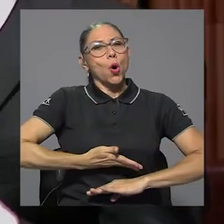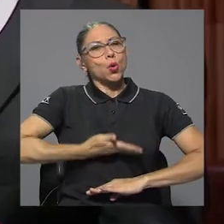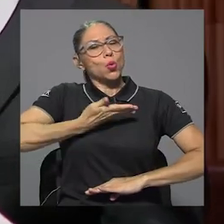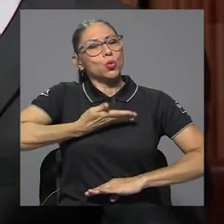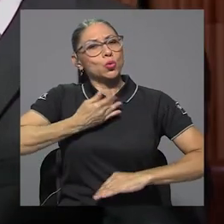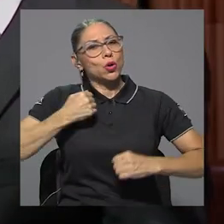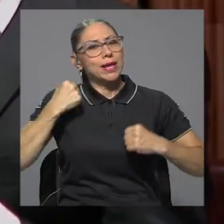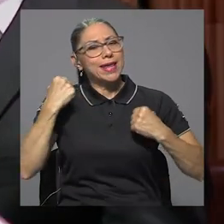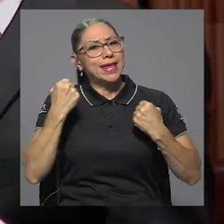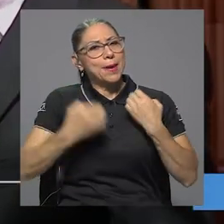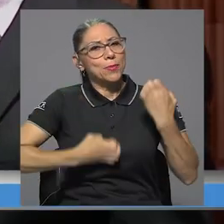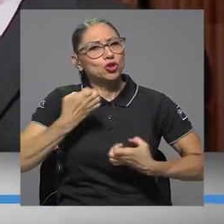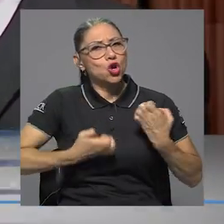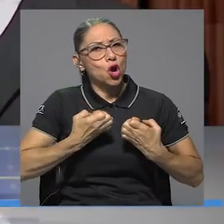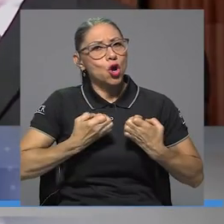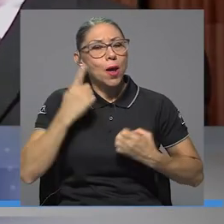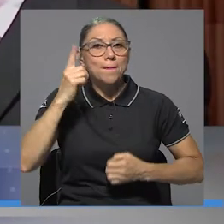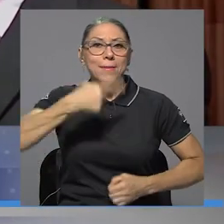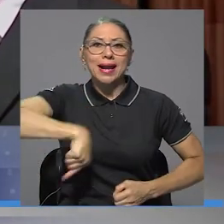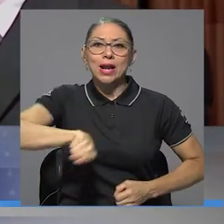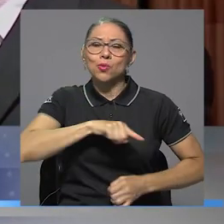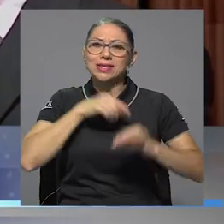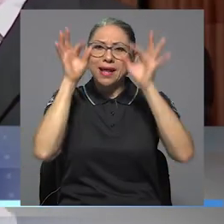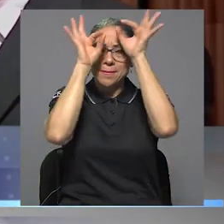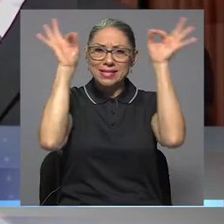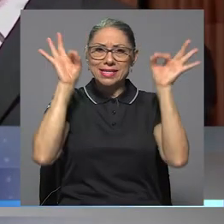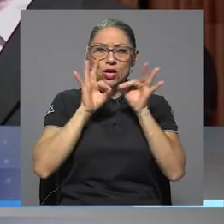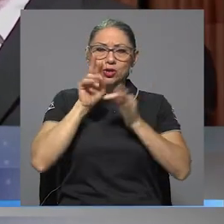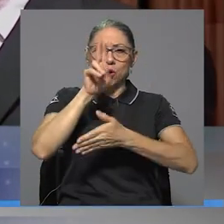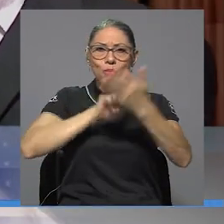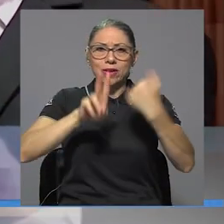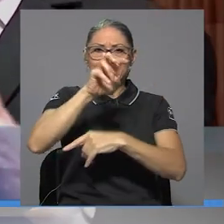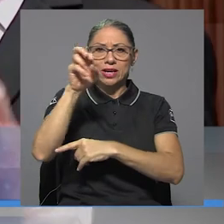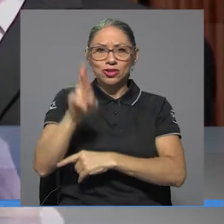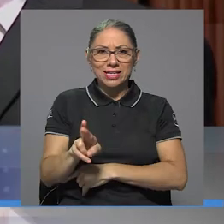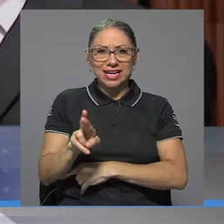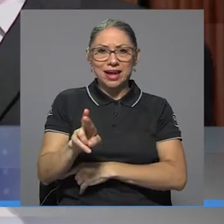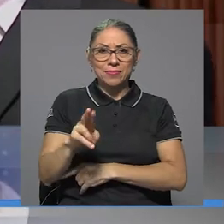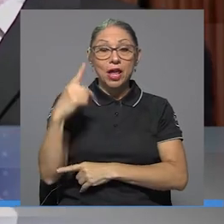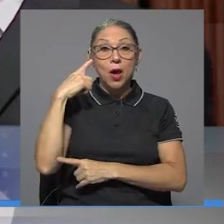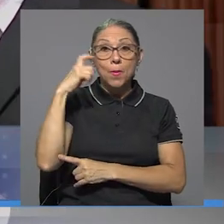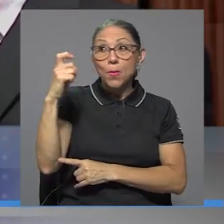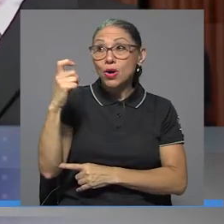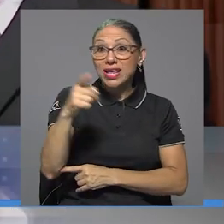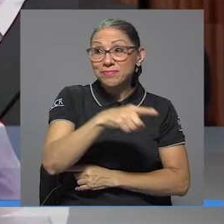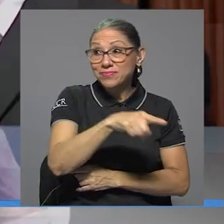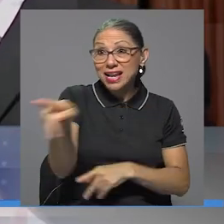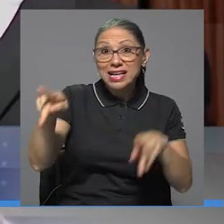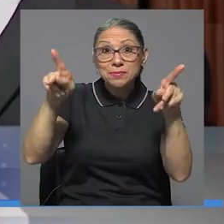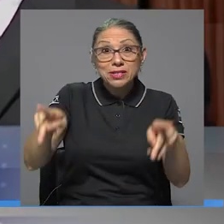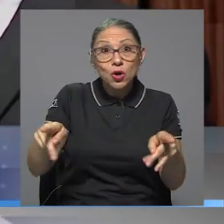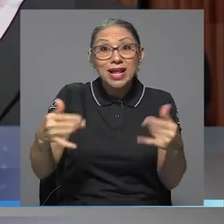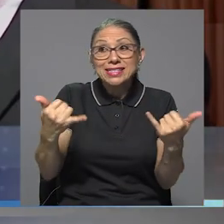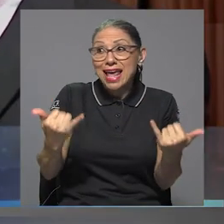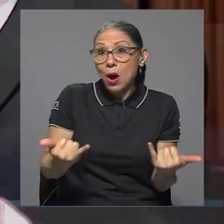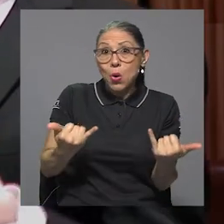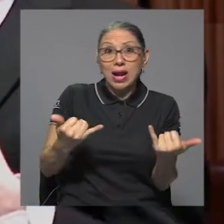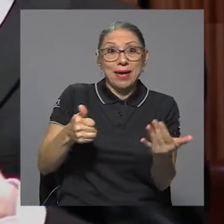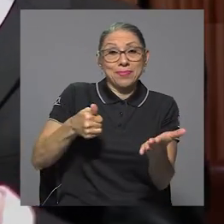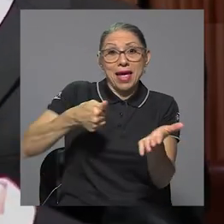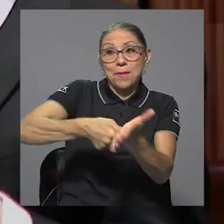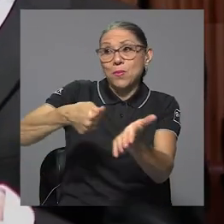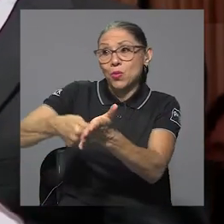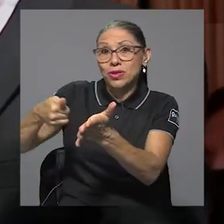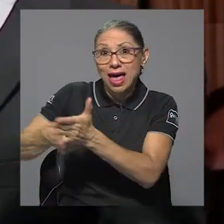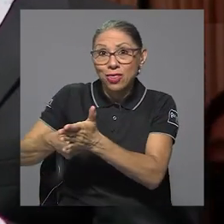es para nuestra prestigiosa Universidad de Costa Rica, pues en manos de quienes hoy han favorecido los votos